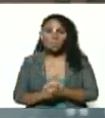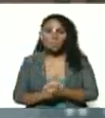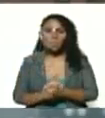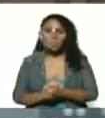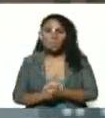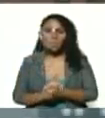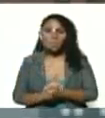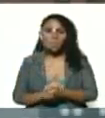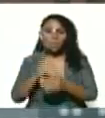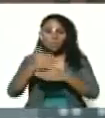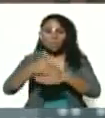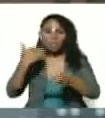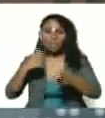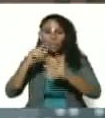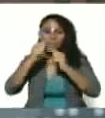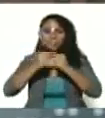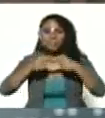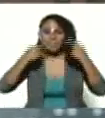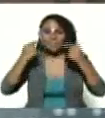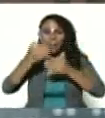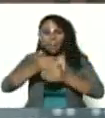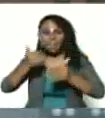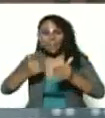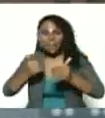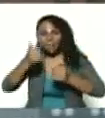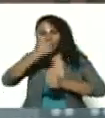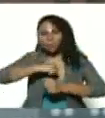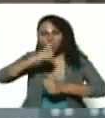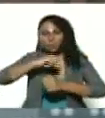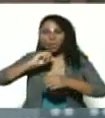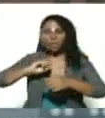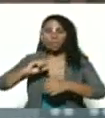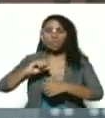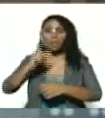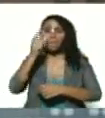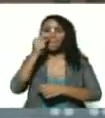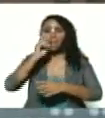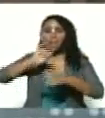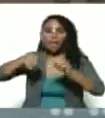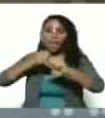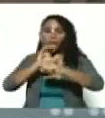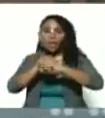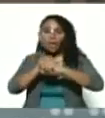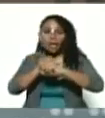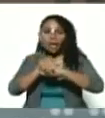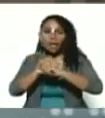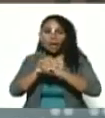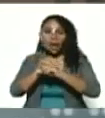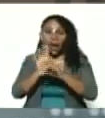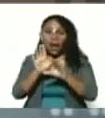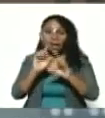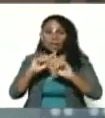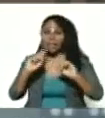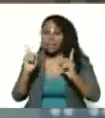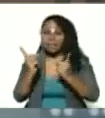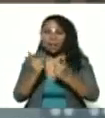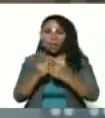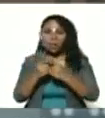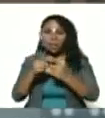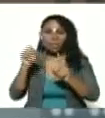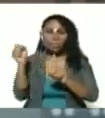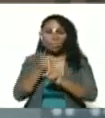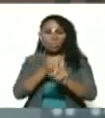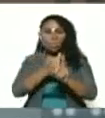detrás de la sonrisa y la resistencia de Jorge en la cámara de tortura se fueron con él